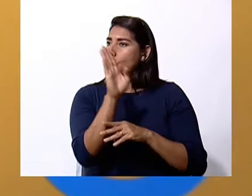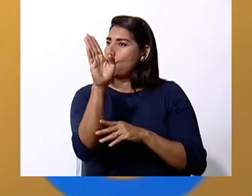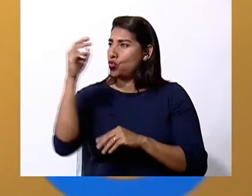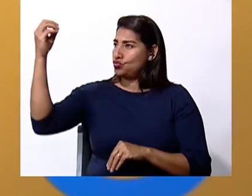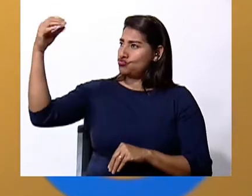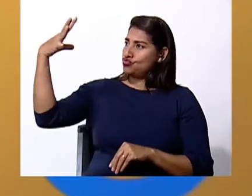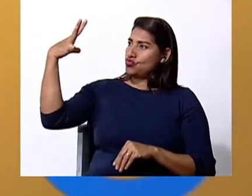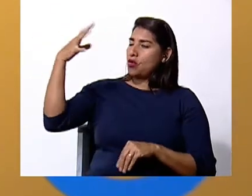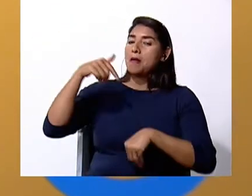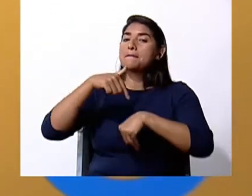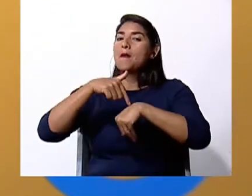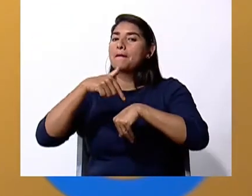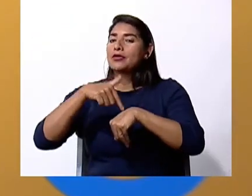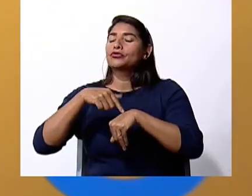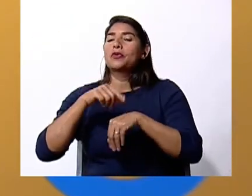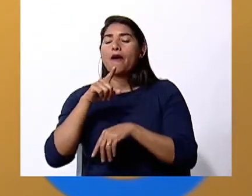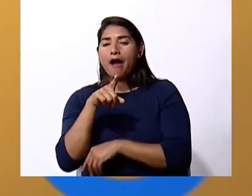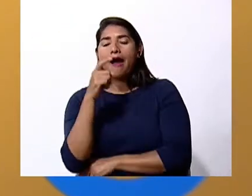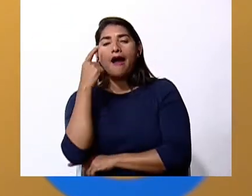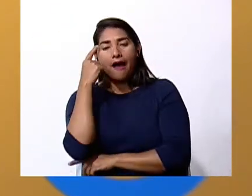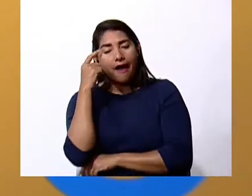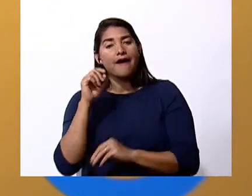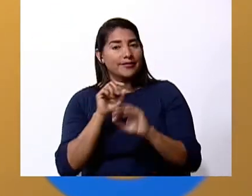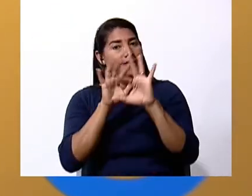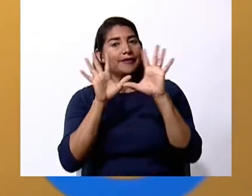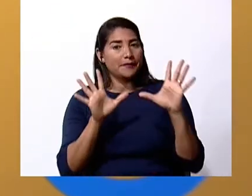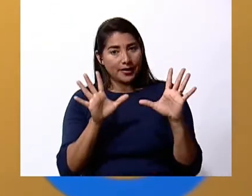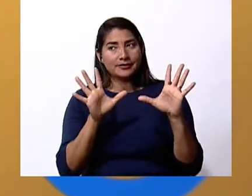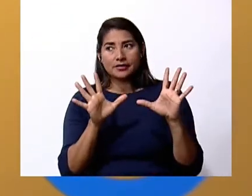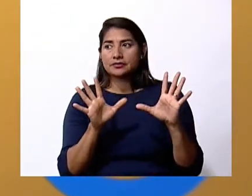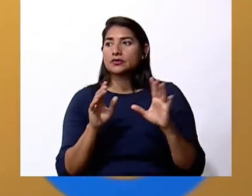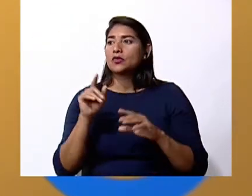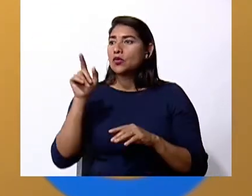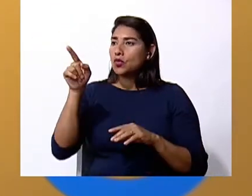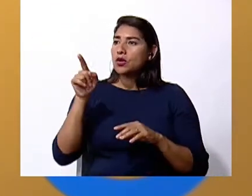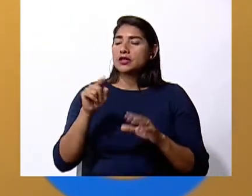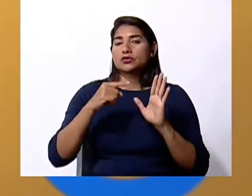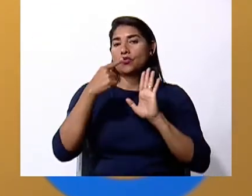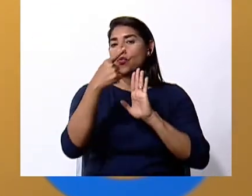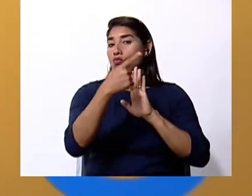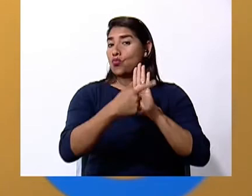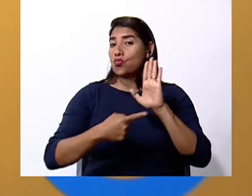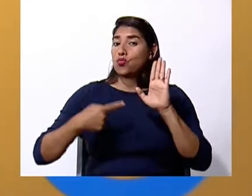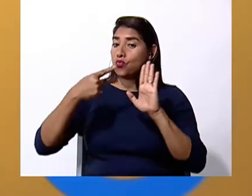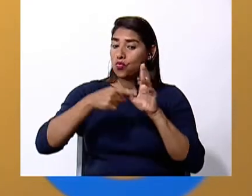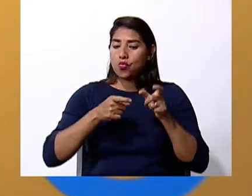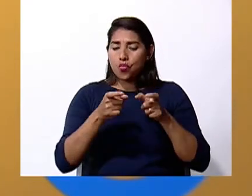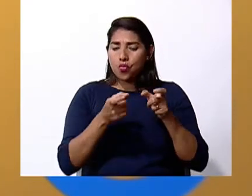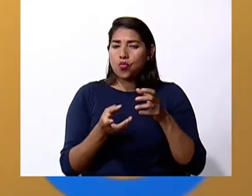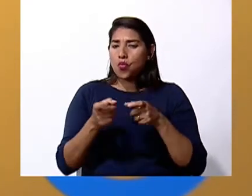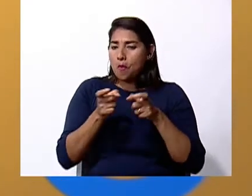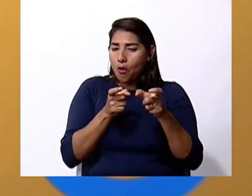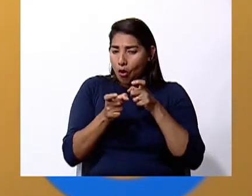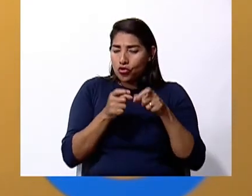el momento. O sea, la mañana. Esto es un registro del tiempo. Igual puede en el